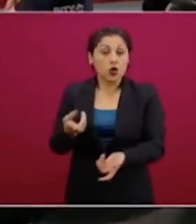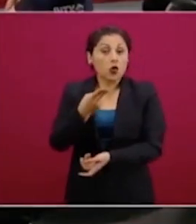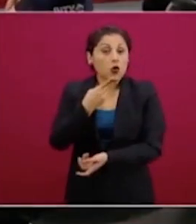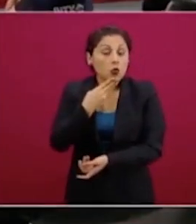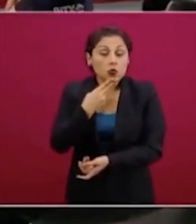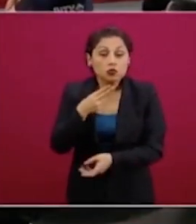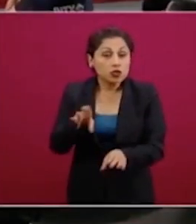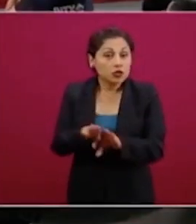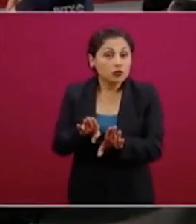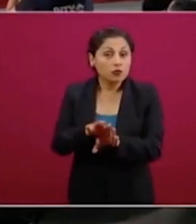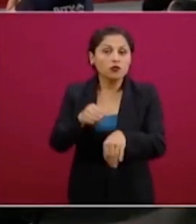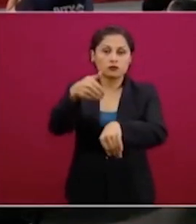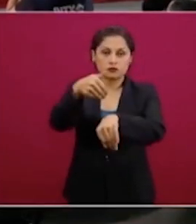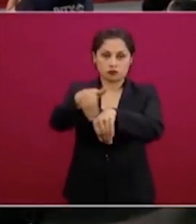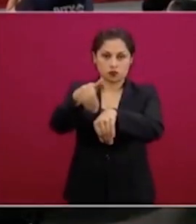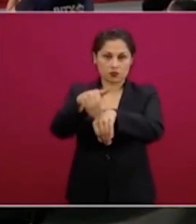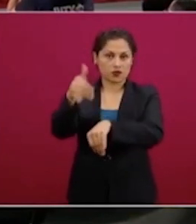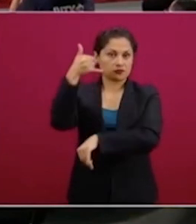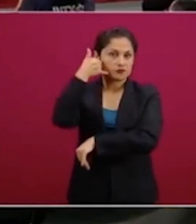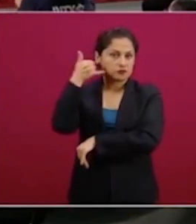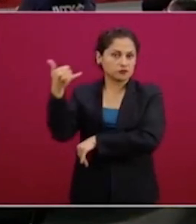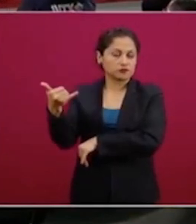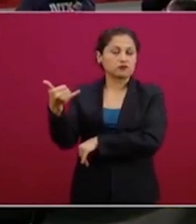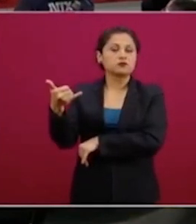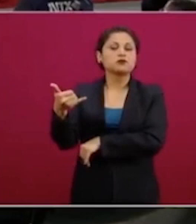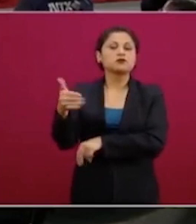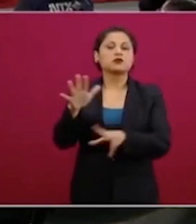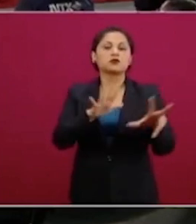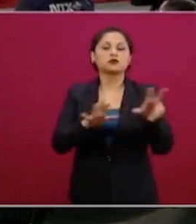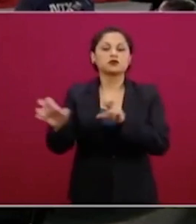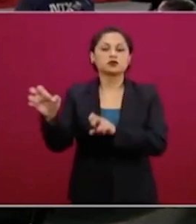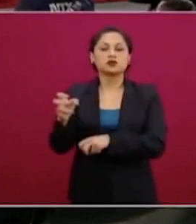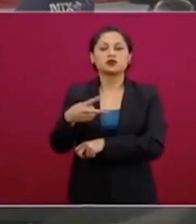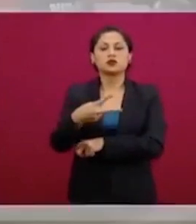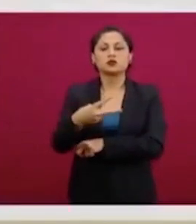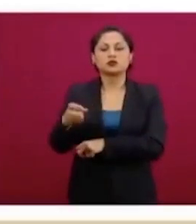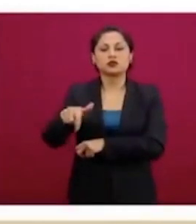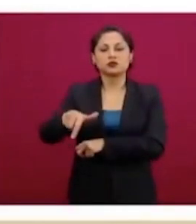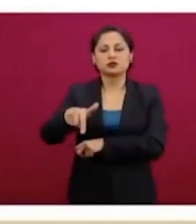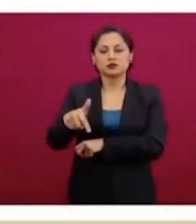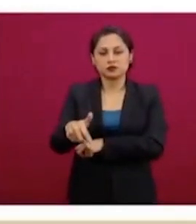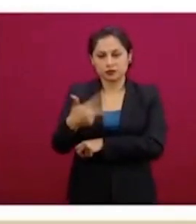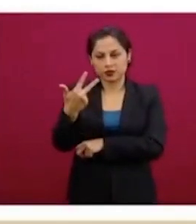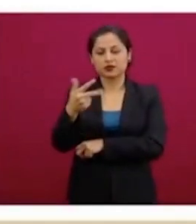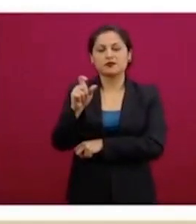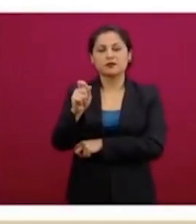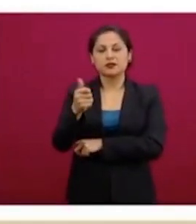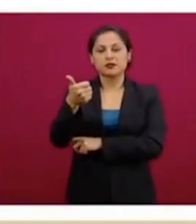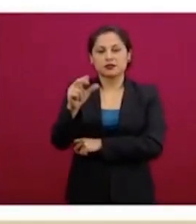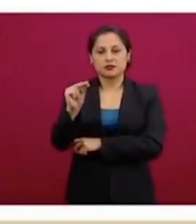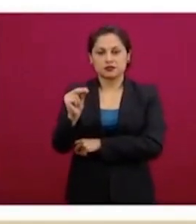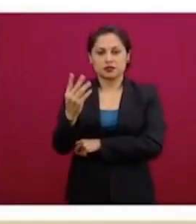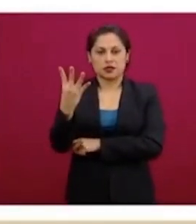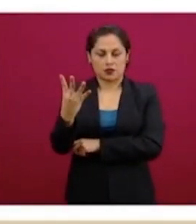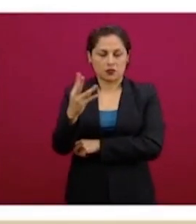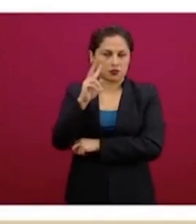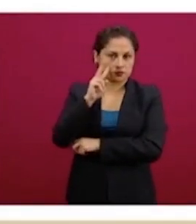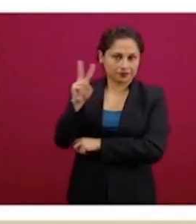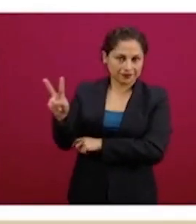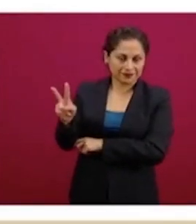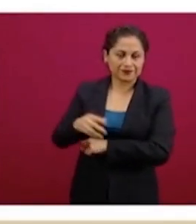ahora va a aparecer aquí, el 800-213-2684. Alguien se preguntará,